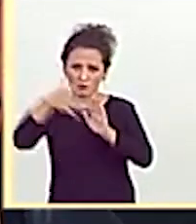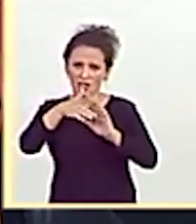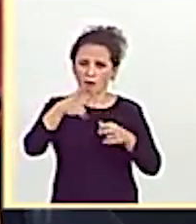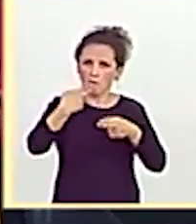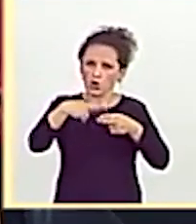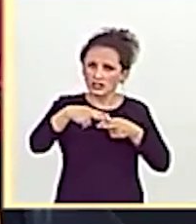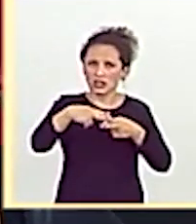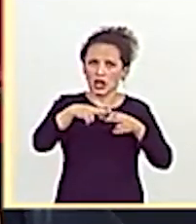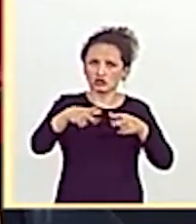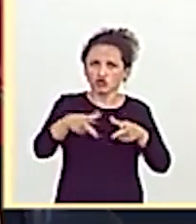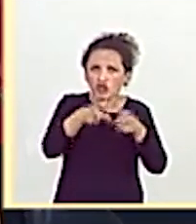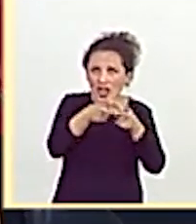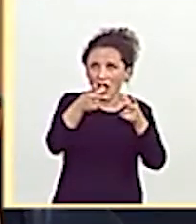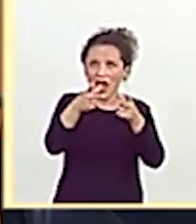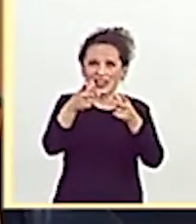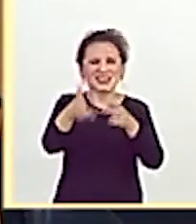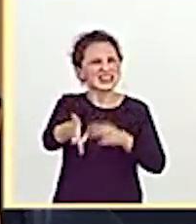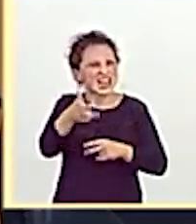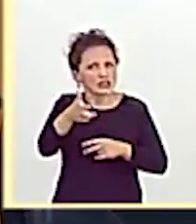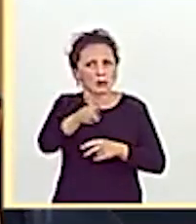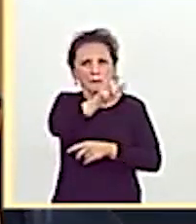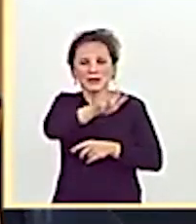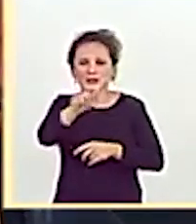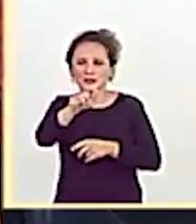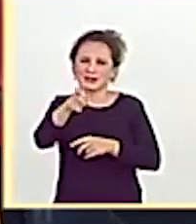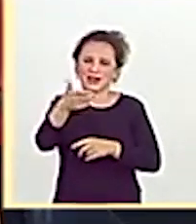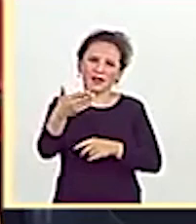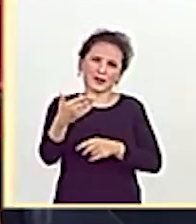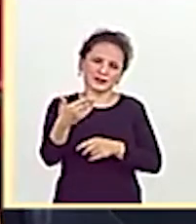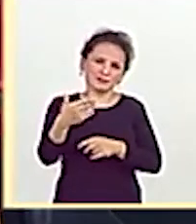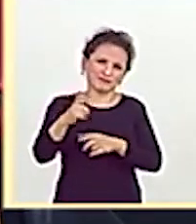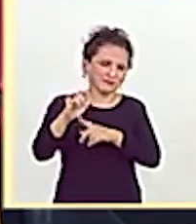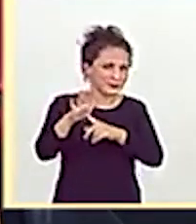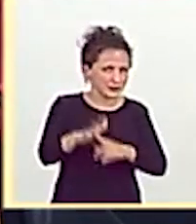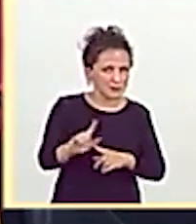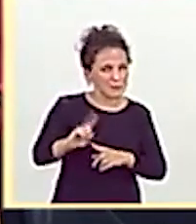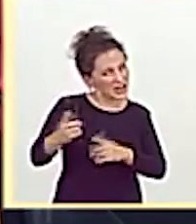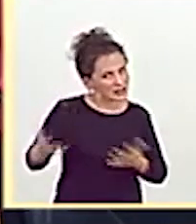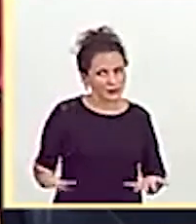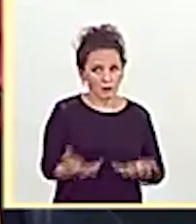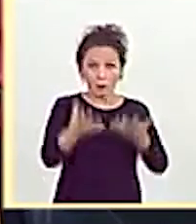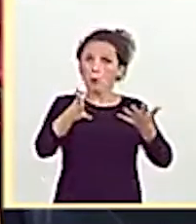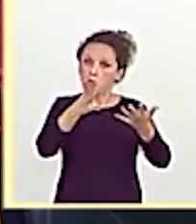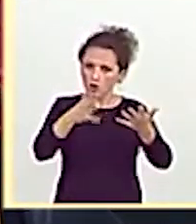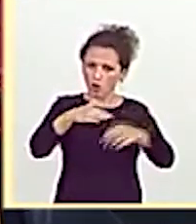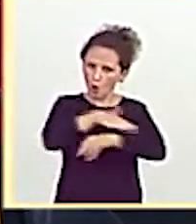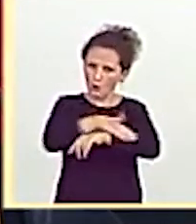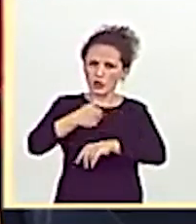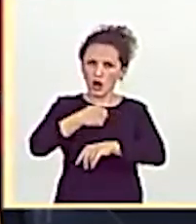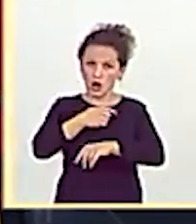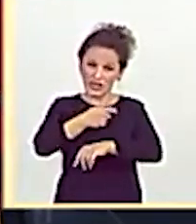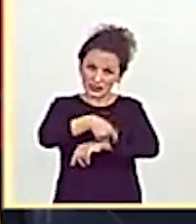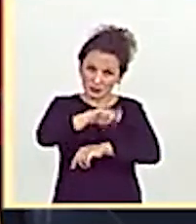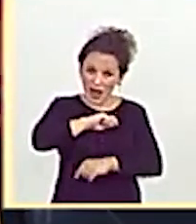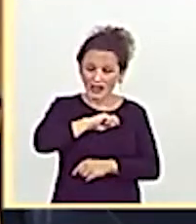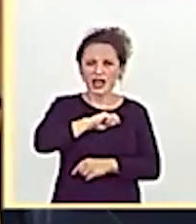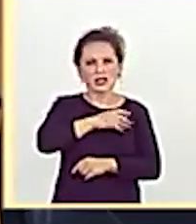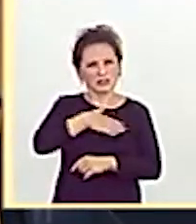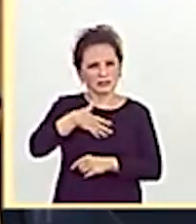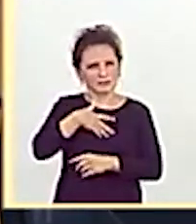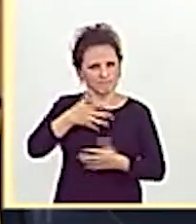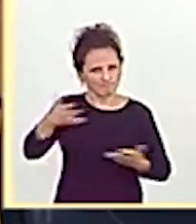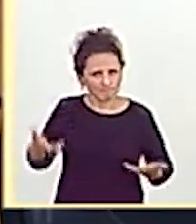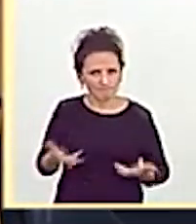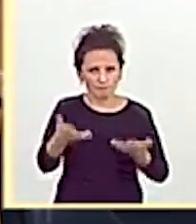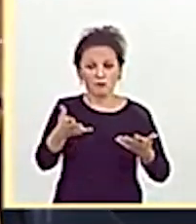los derechos de los más desfavorecidos De ahí sustancialmente el empeño del gobierno de España Pero es que es mucho más, usted sabe